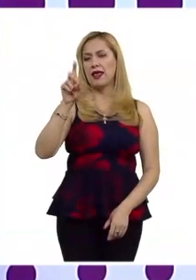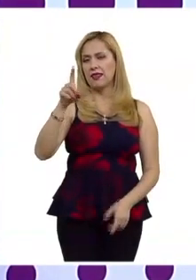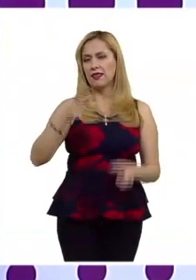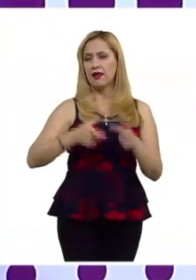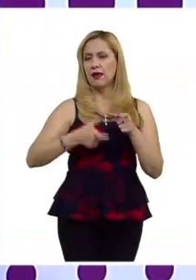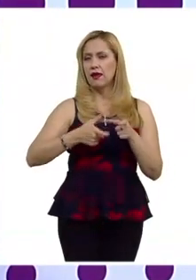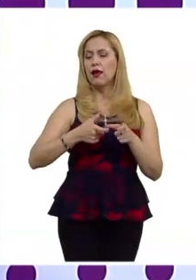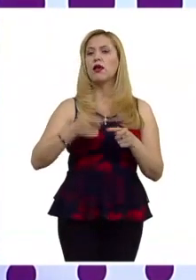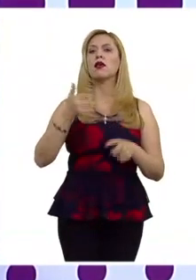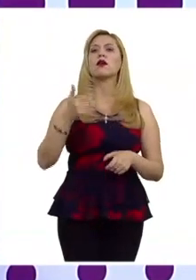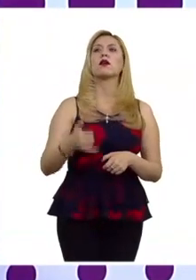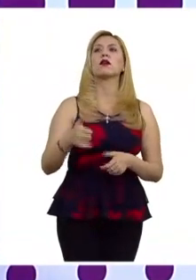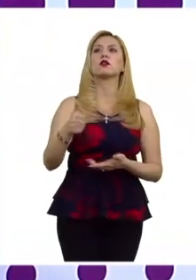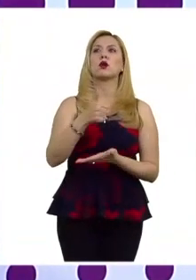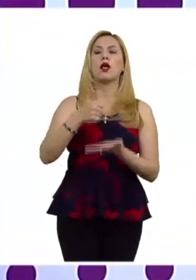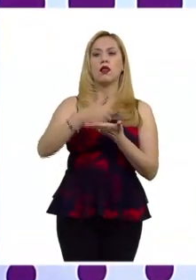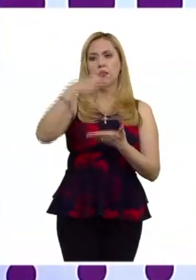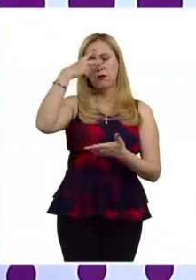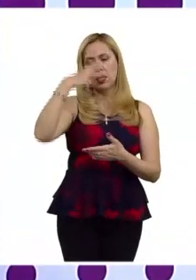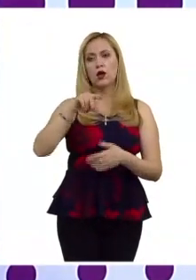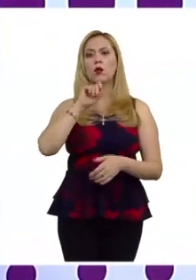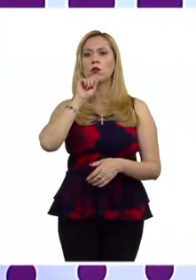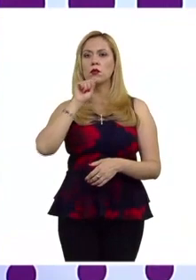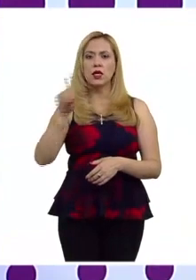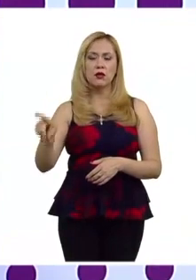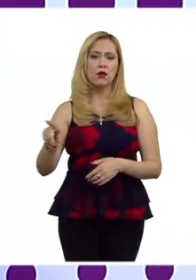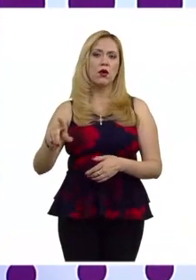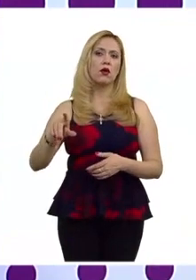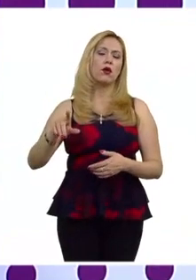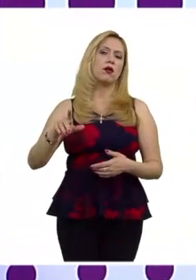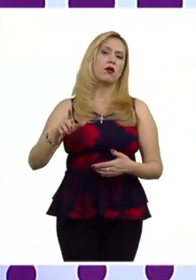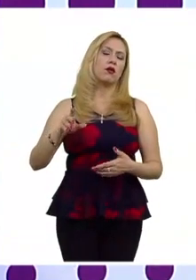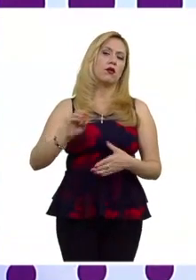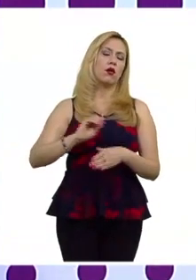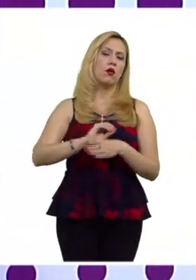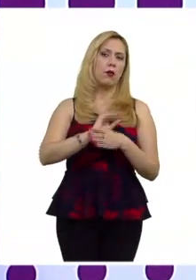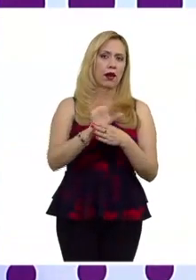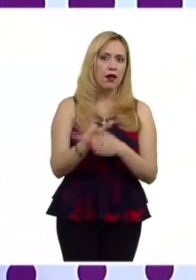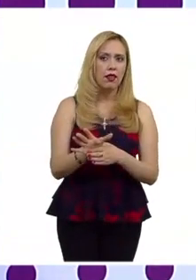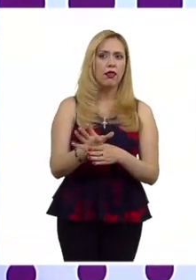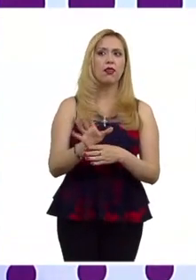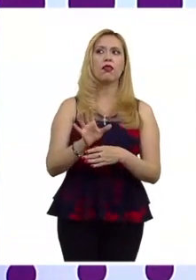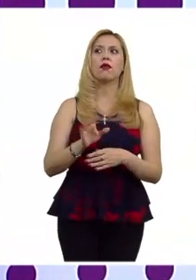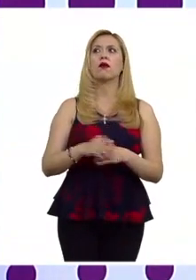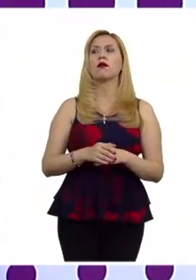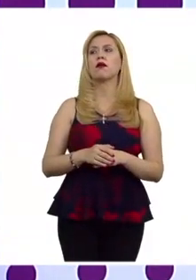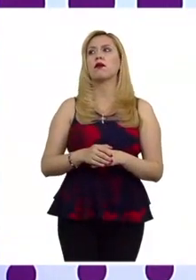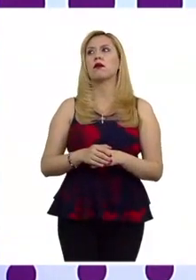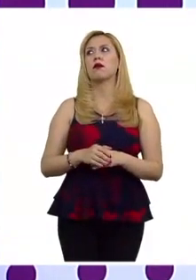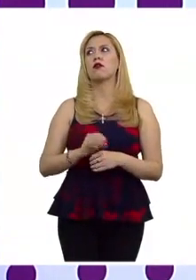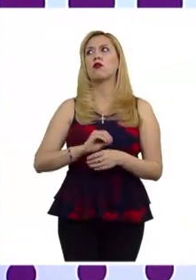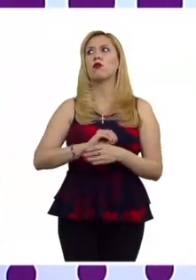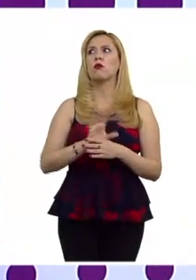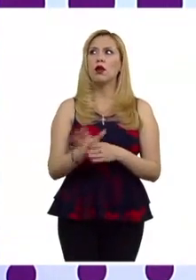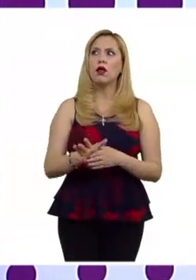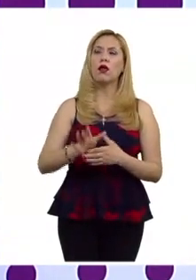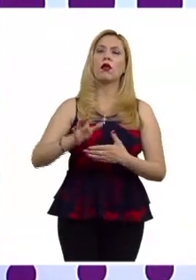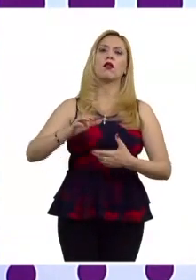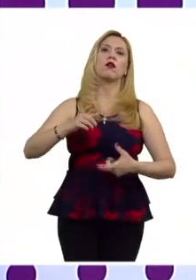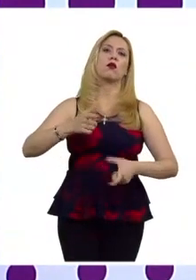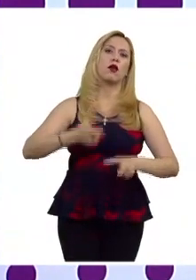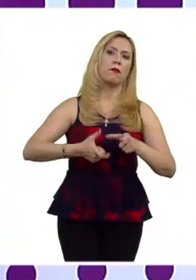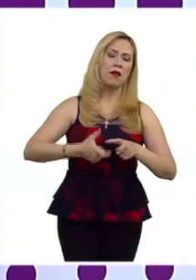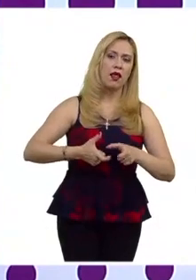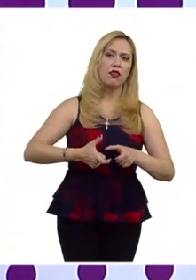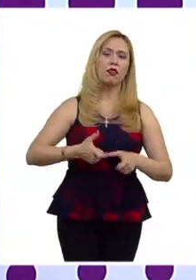discriminación en la Ciudad de México este sí creo que CONAPRED ha hecho un buen trabajo